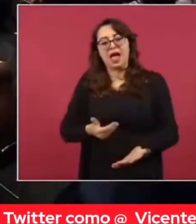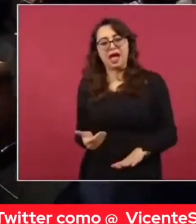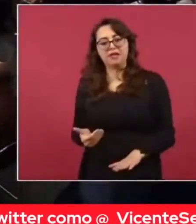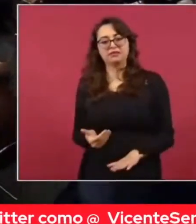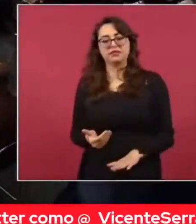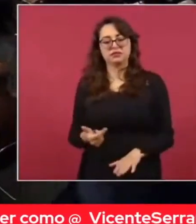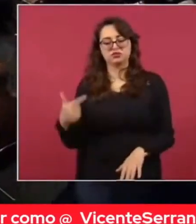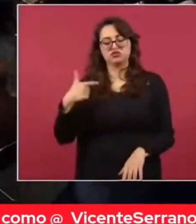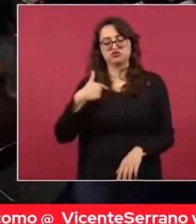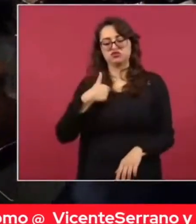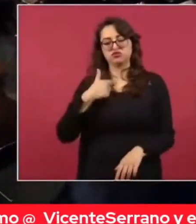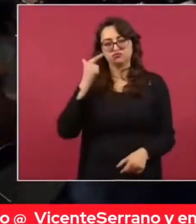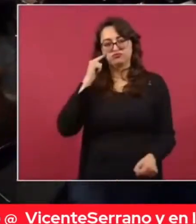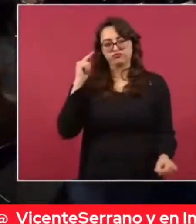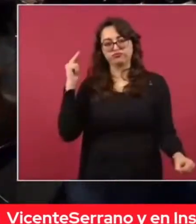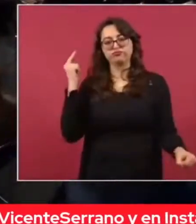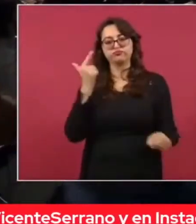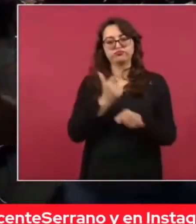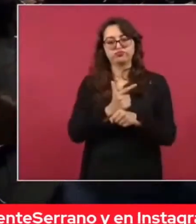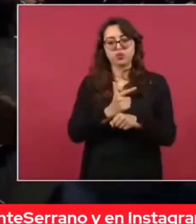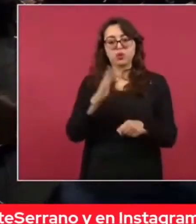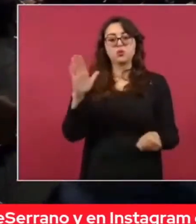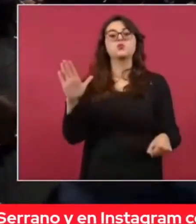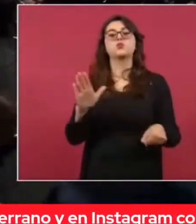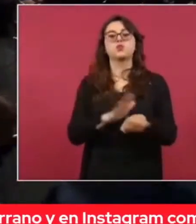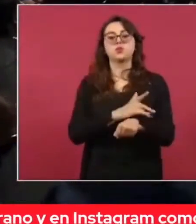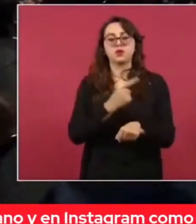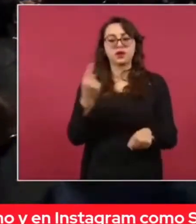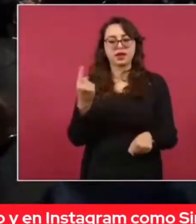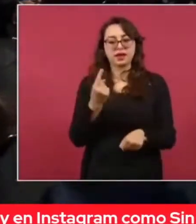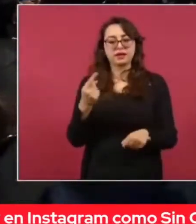a un hotel